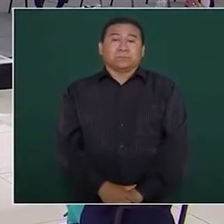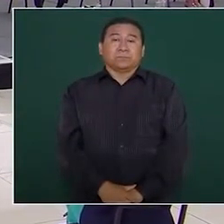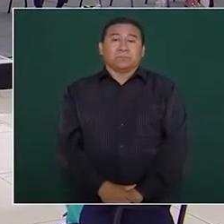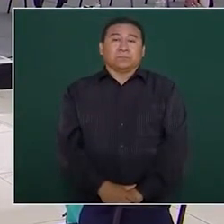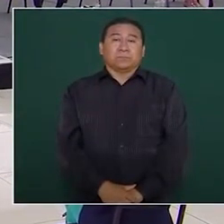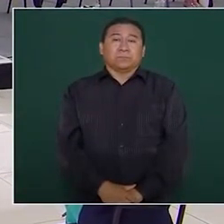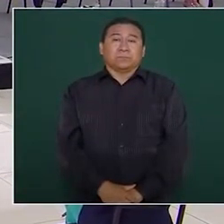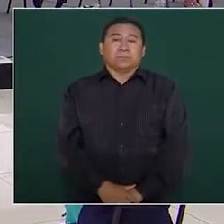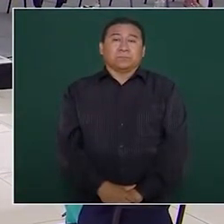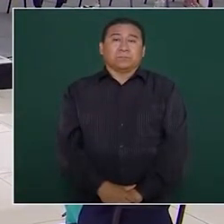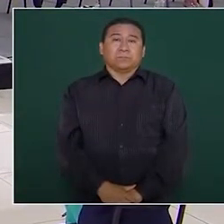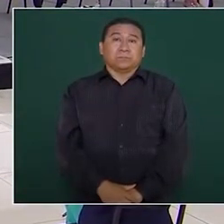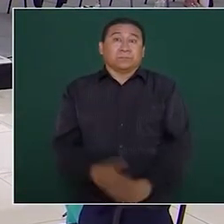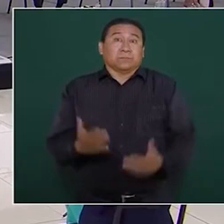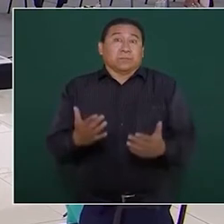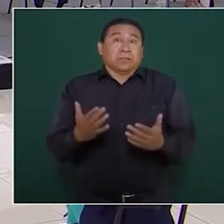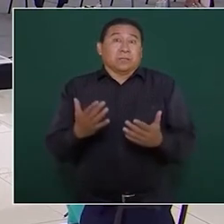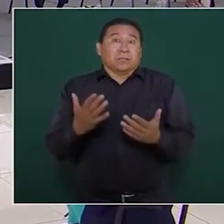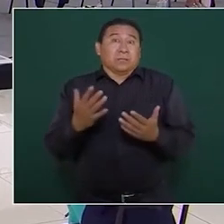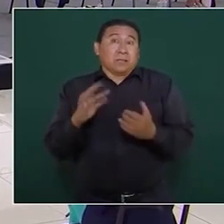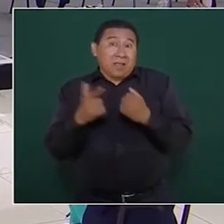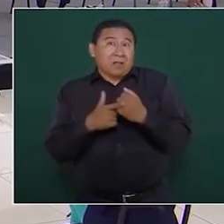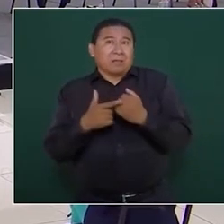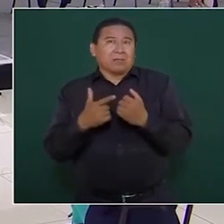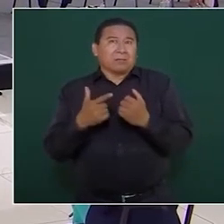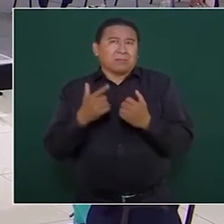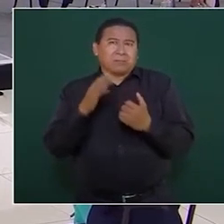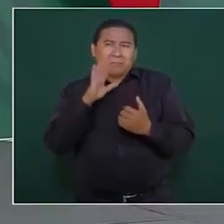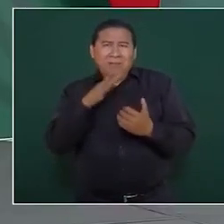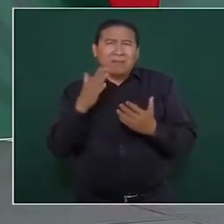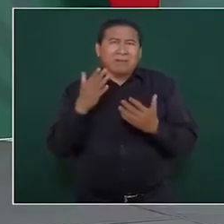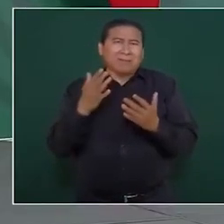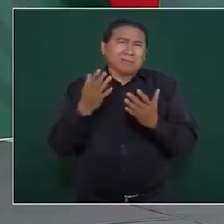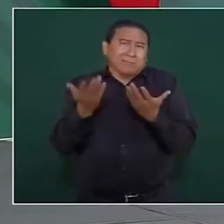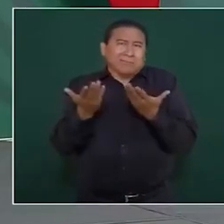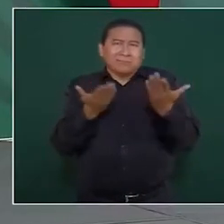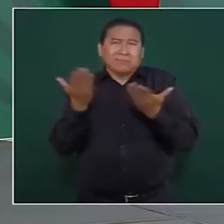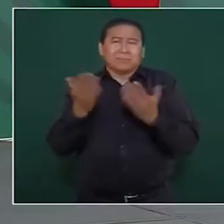y lo que no suena lógico suena metálico